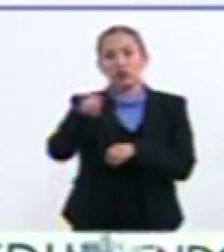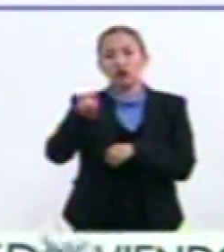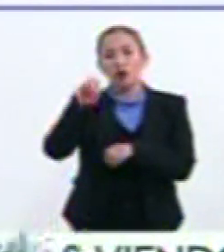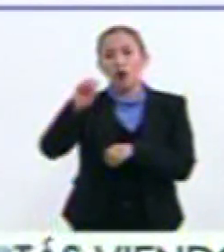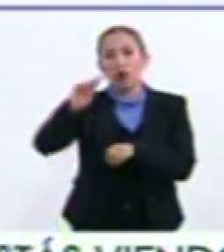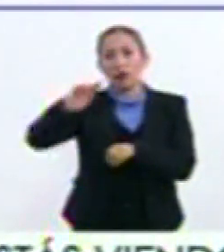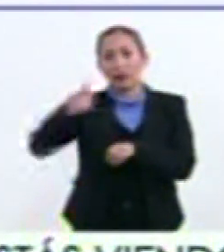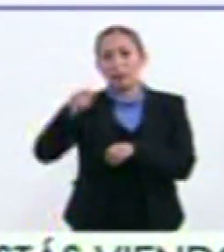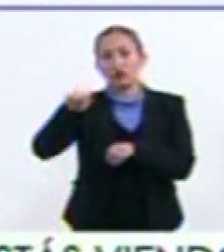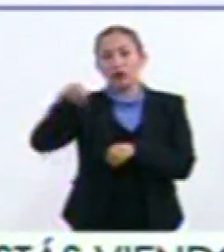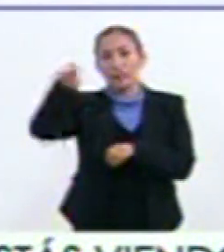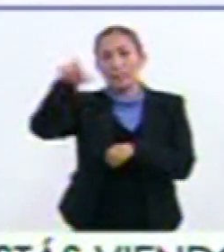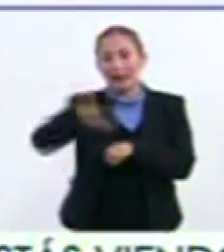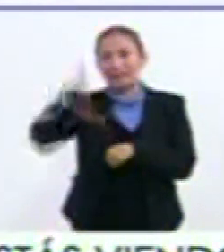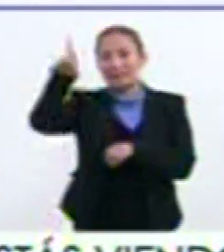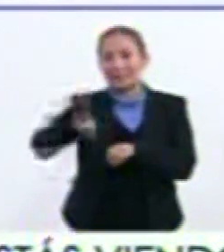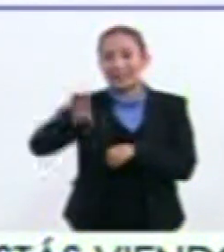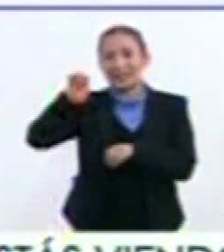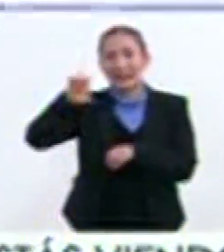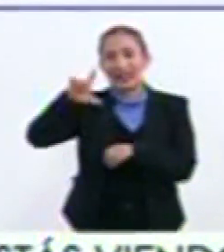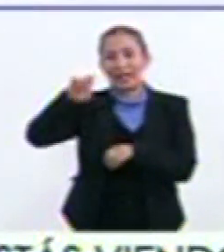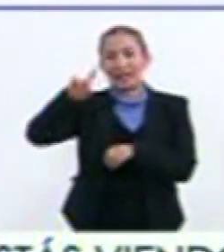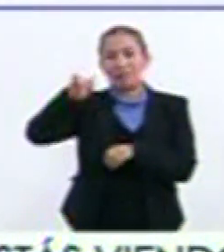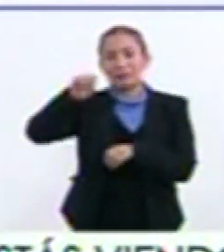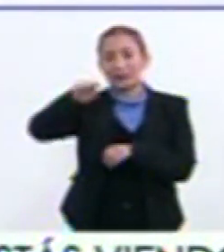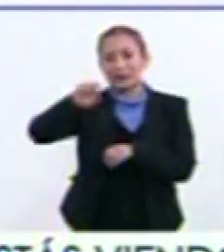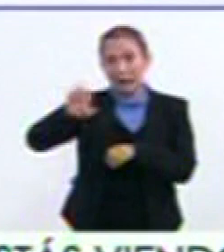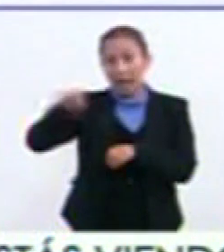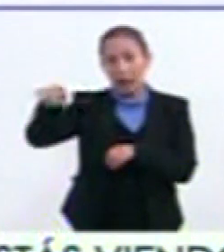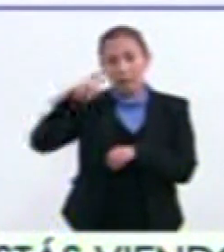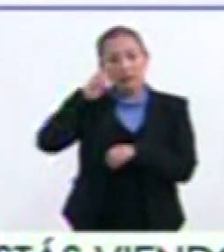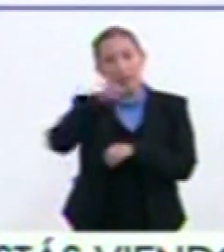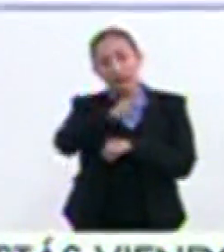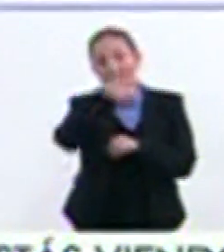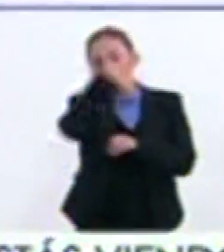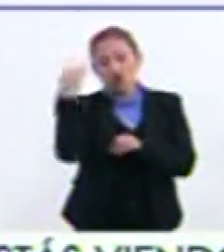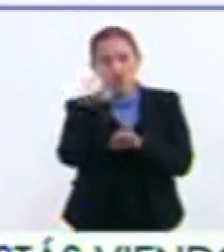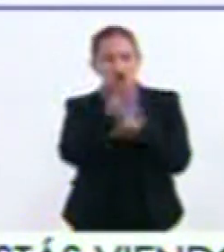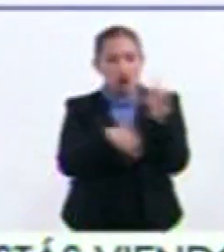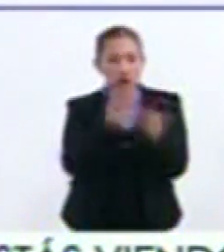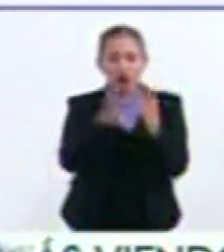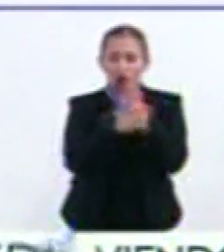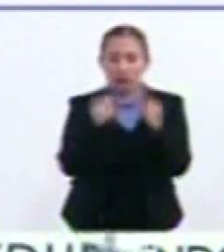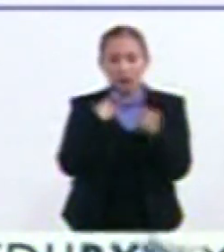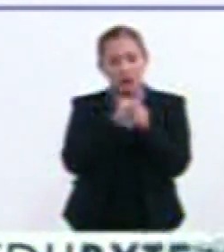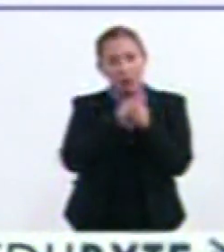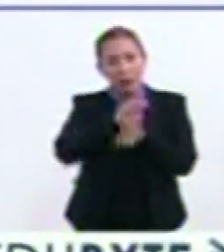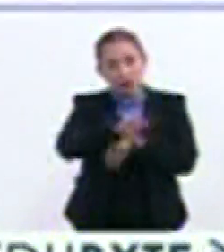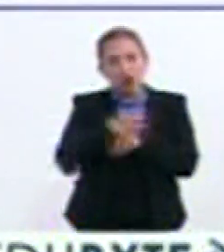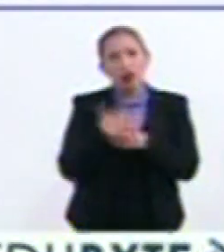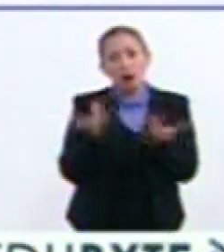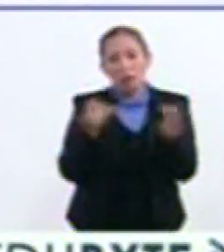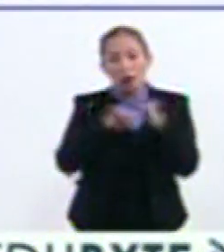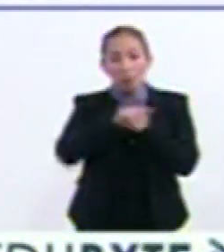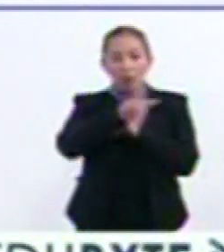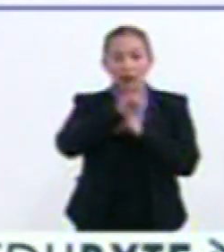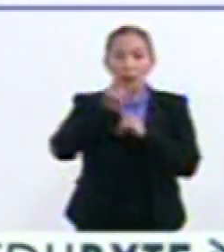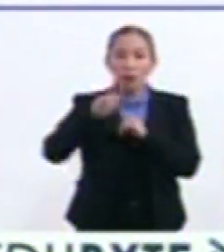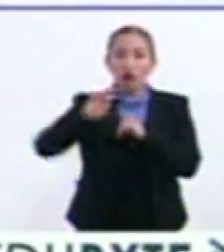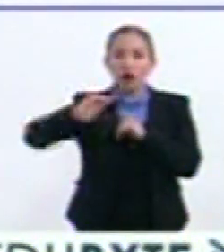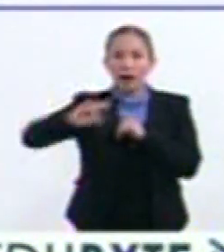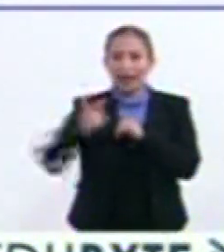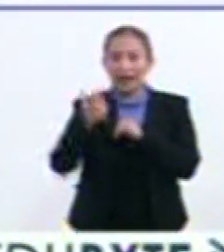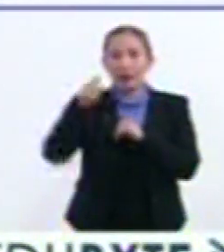.org.mx Diagonal eclipse Ahí podrán visitarnos Y eso Y más cosas Ahí en la página Bueno Ya nada más Entran a montero